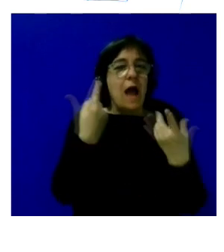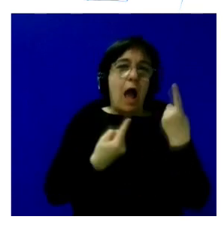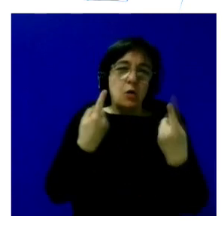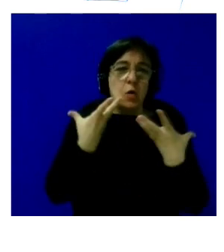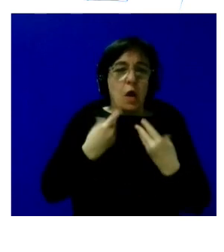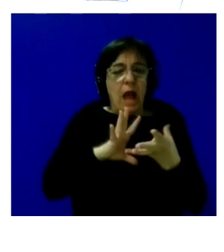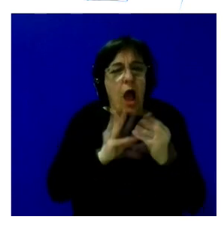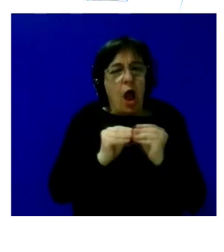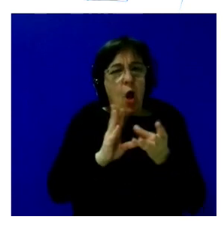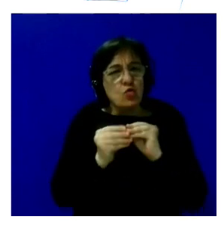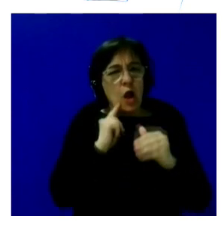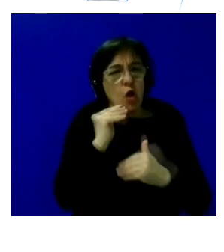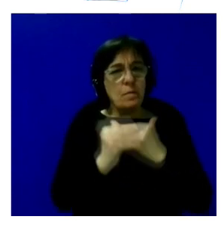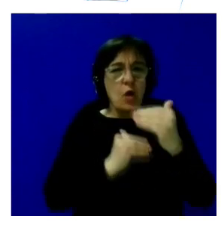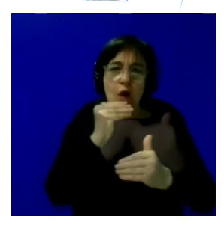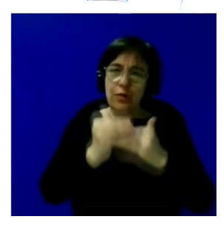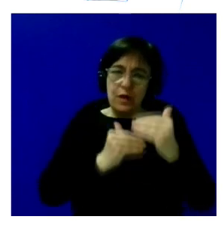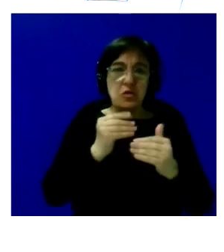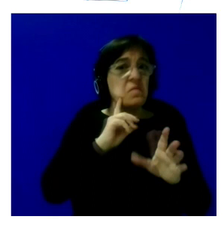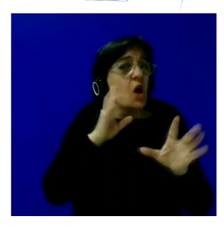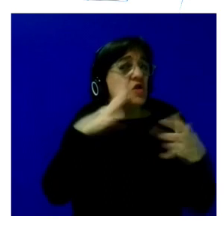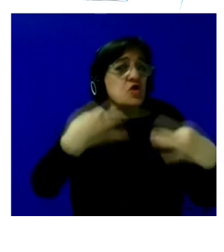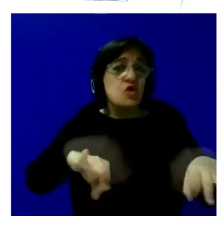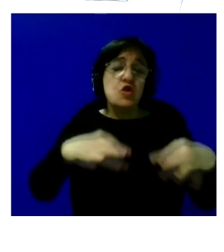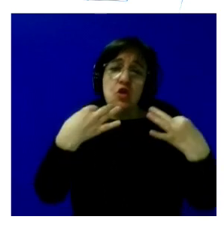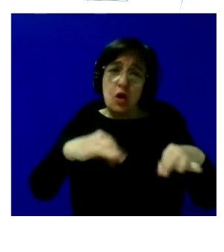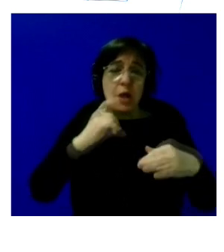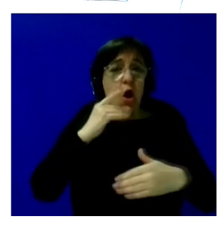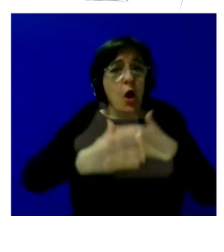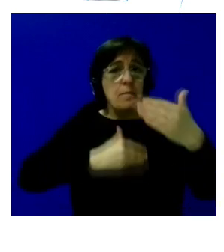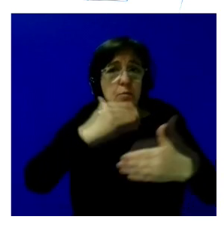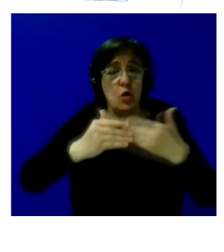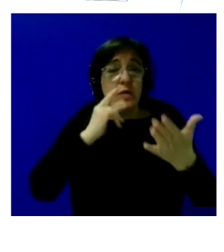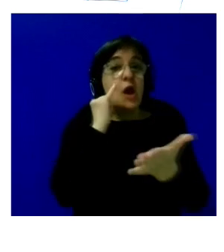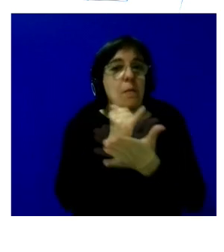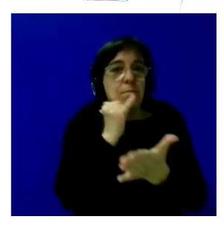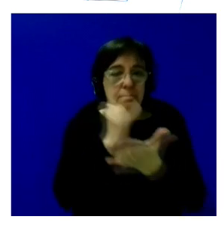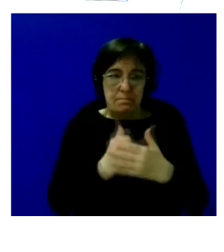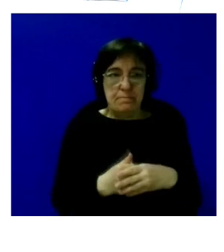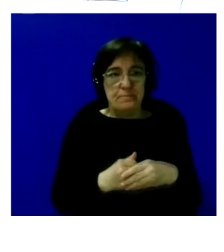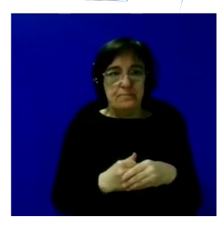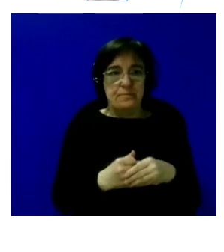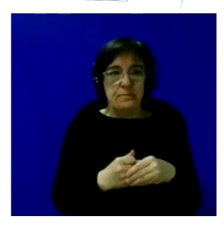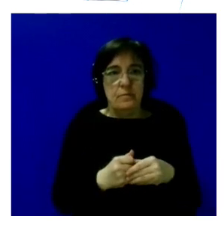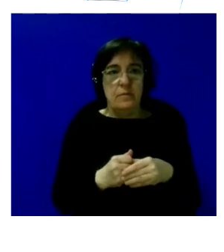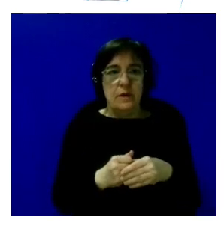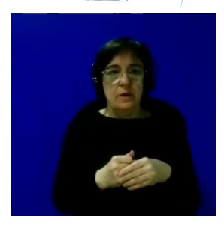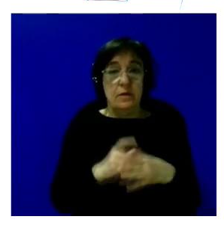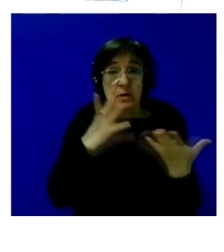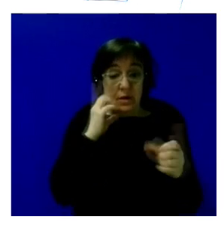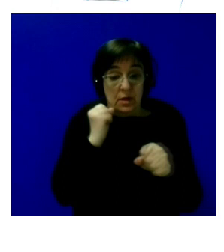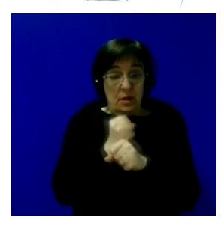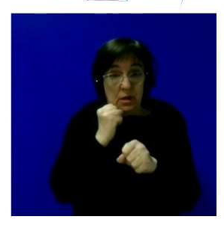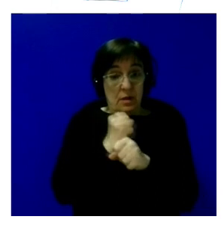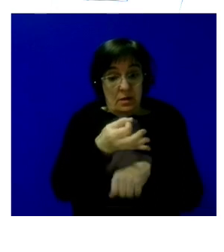ajustando esos procesos que eran absolutamente normales en un proceso de pilotaje y luego que en el trabajo